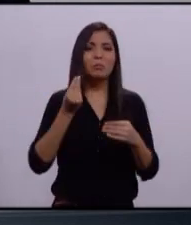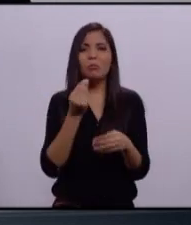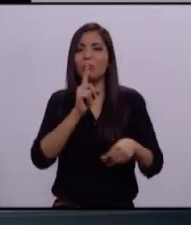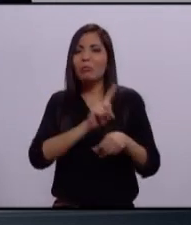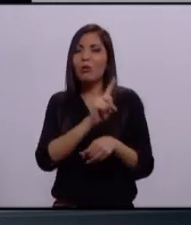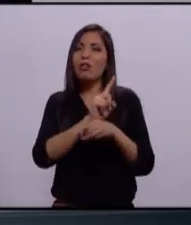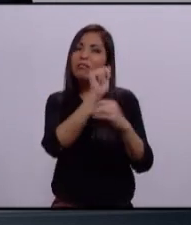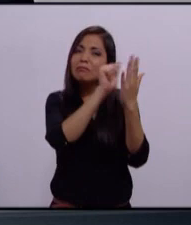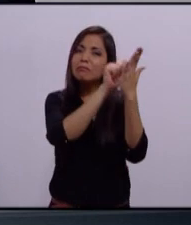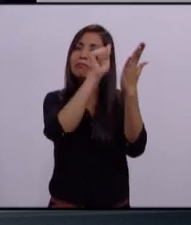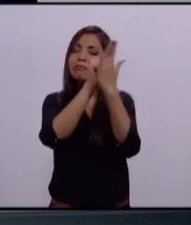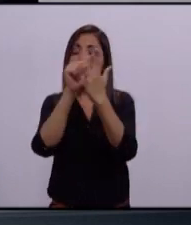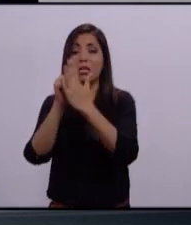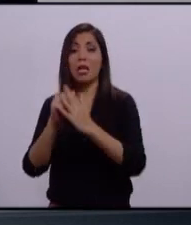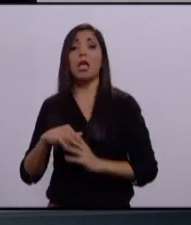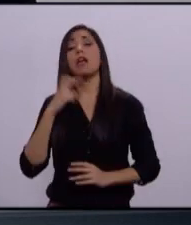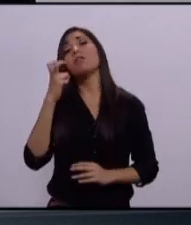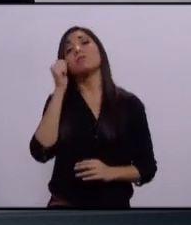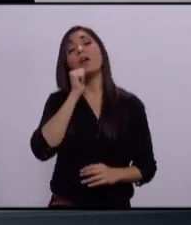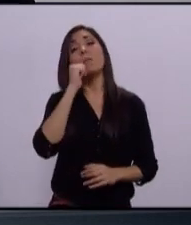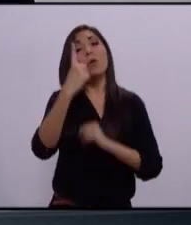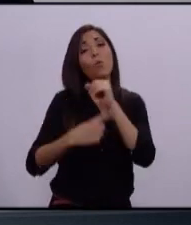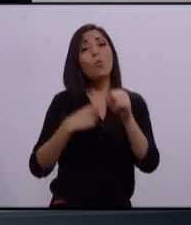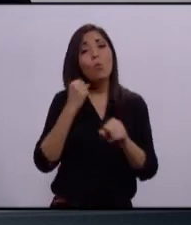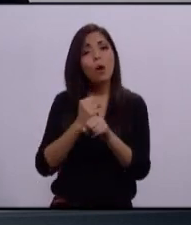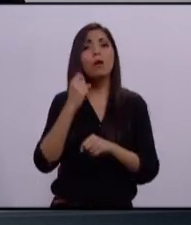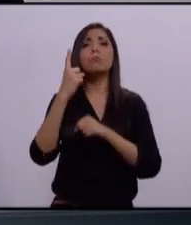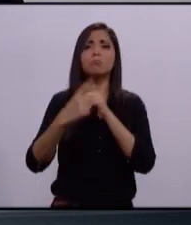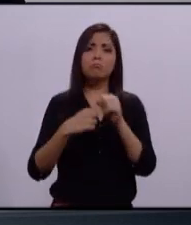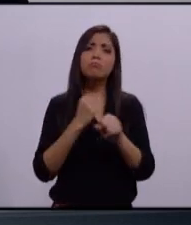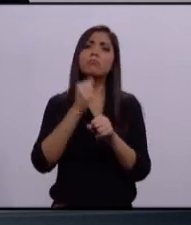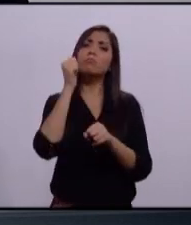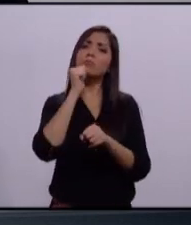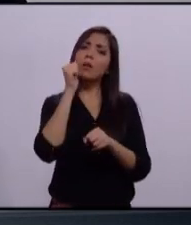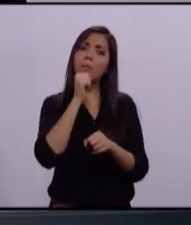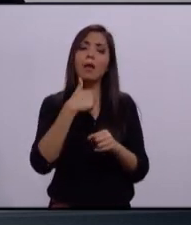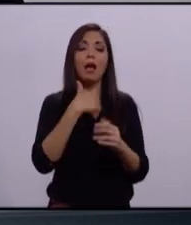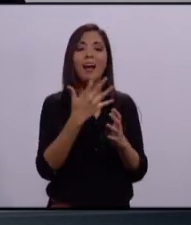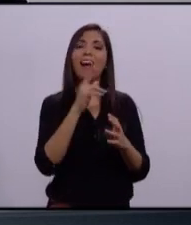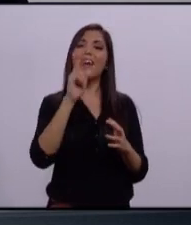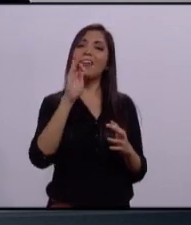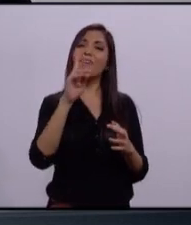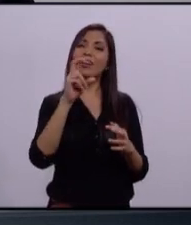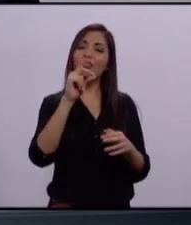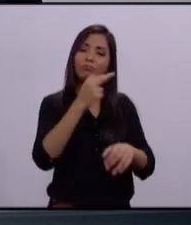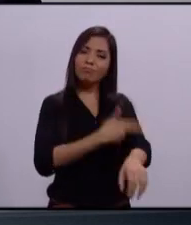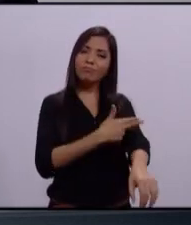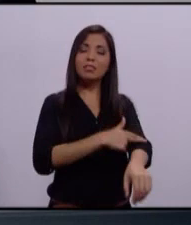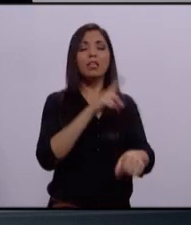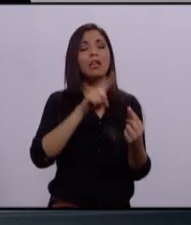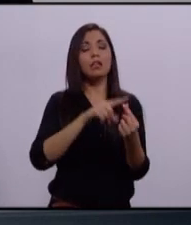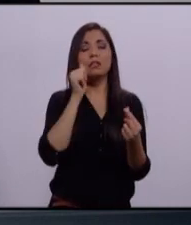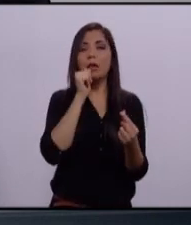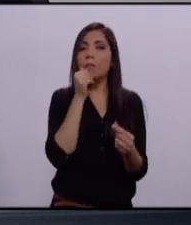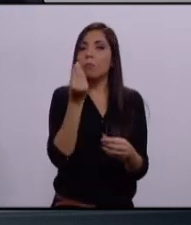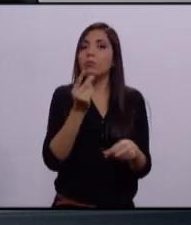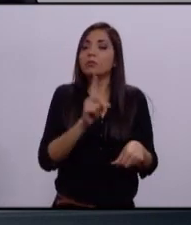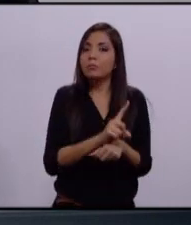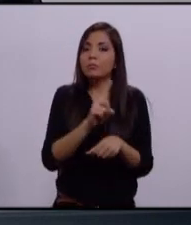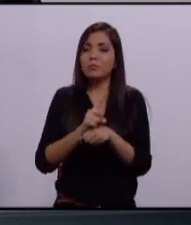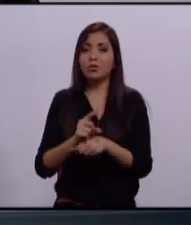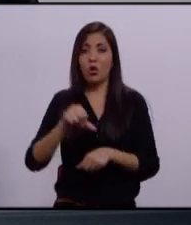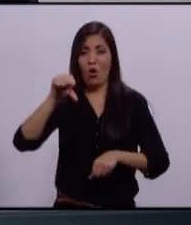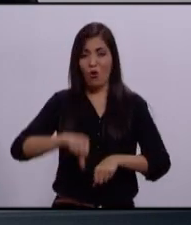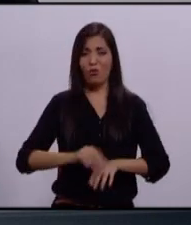Año con año hago mis trámites para refrendar mis licencias y mi negocio y me encuentro con muchas problemáticas. Hoy, ya